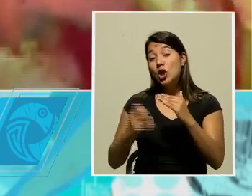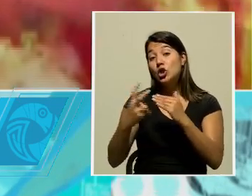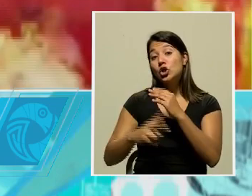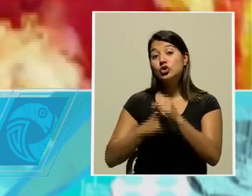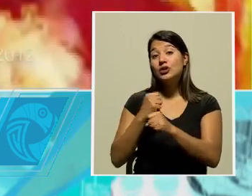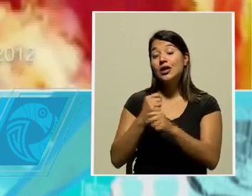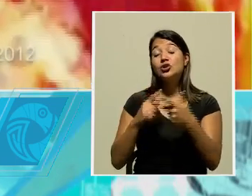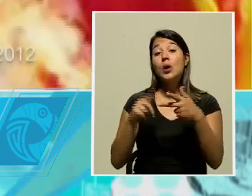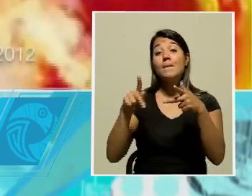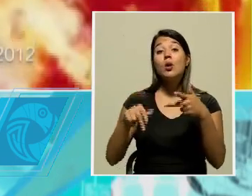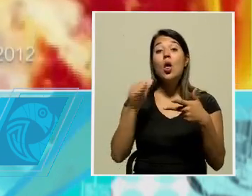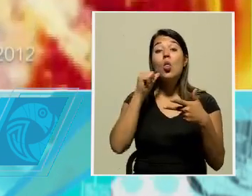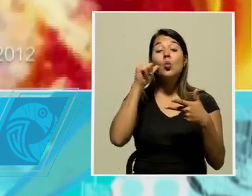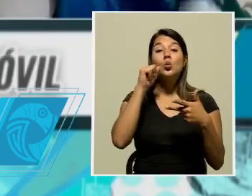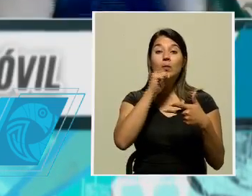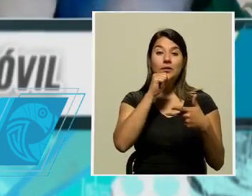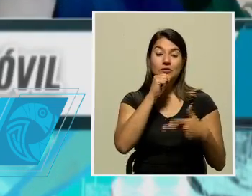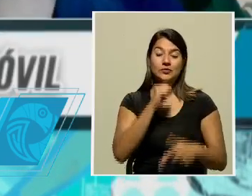los adultos mayores.